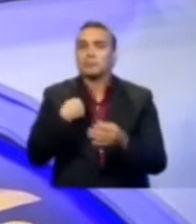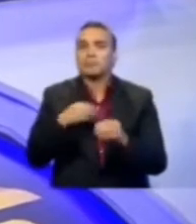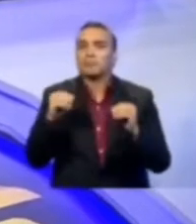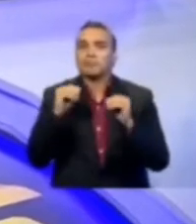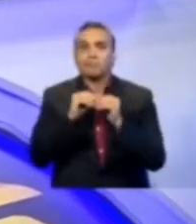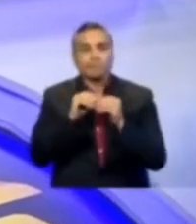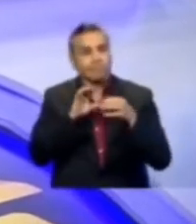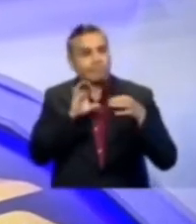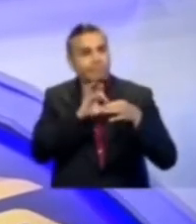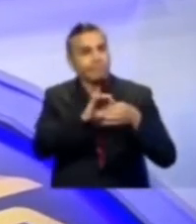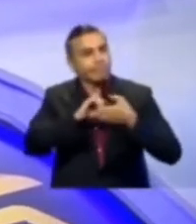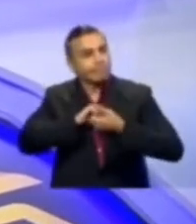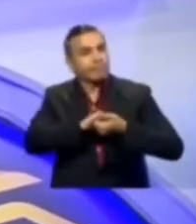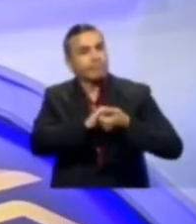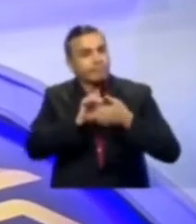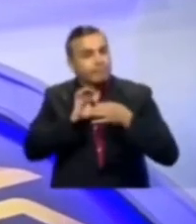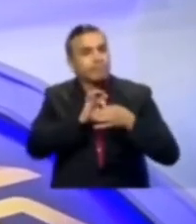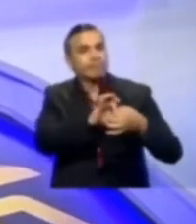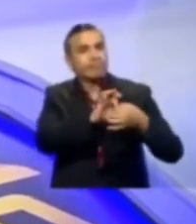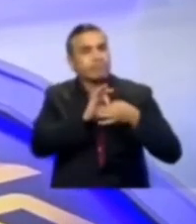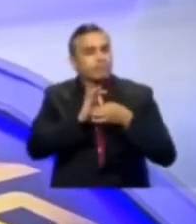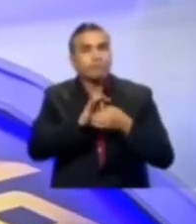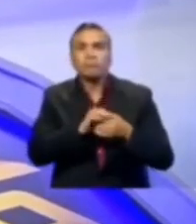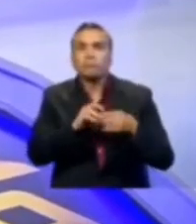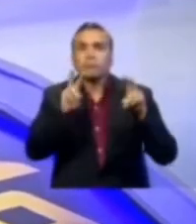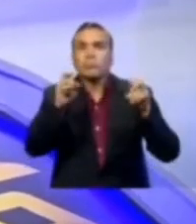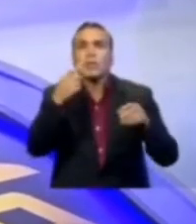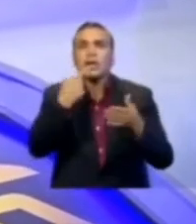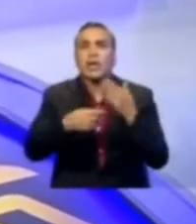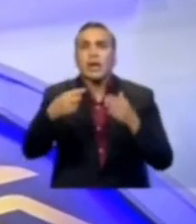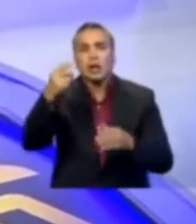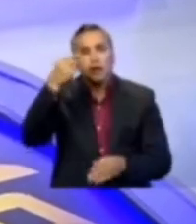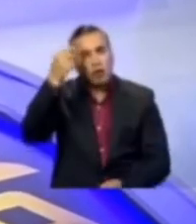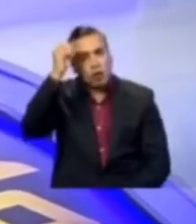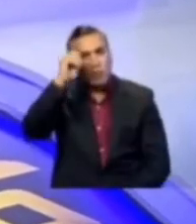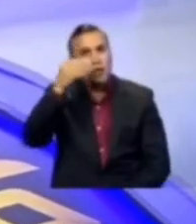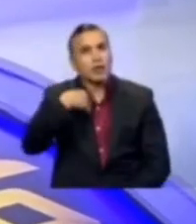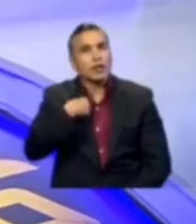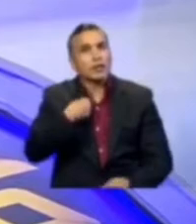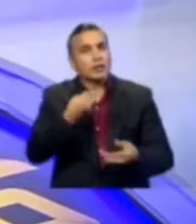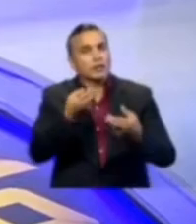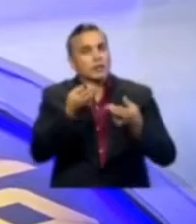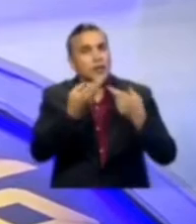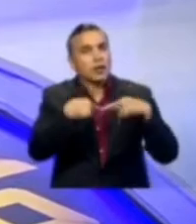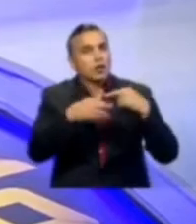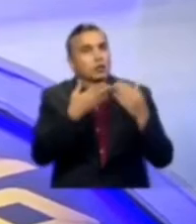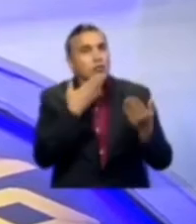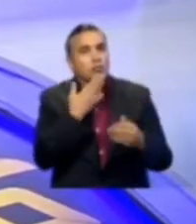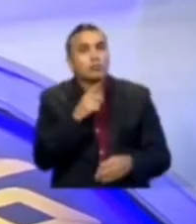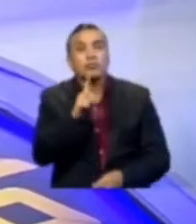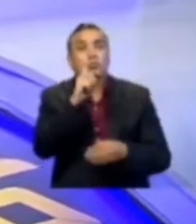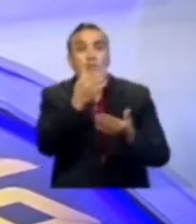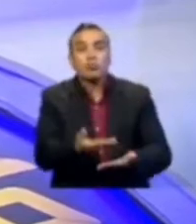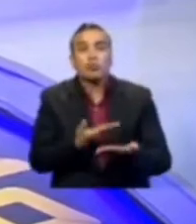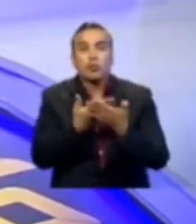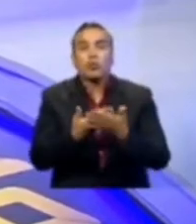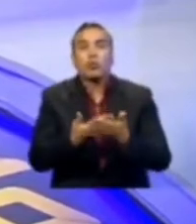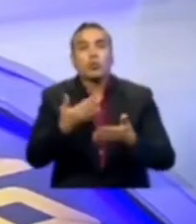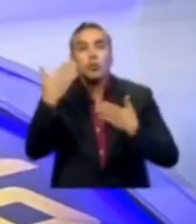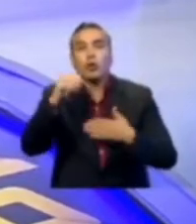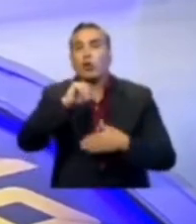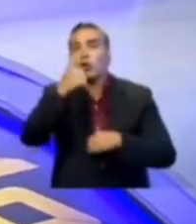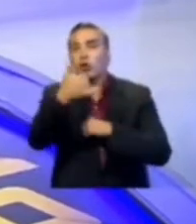más estrecha colaboración? ¿Y en qué términos se dará esos intercambios y negociaciones? ¿Cuál es su principal propuesta de política